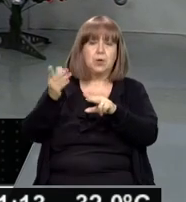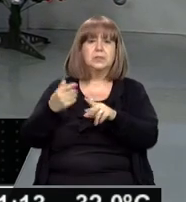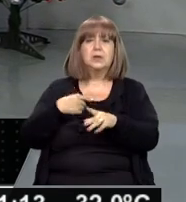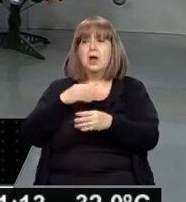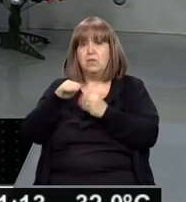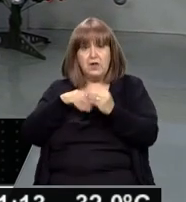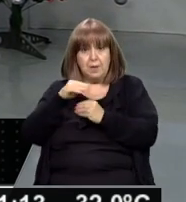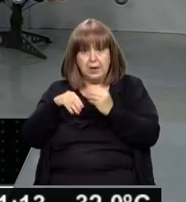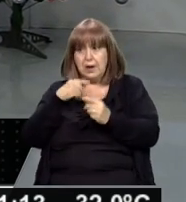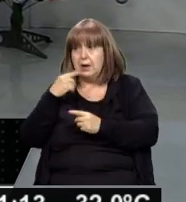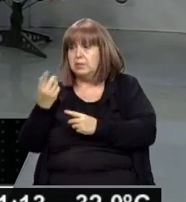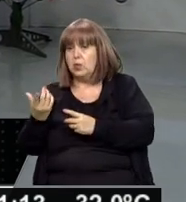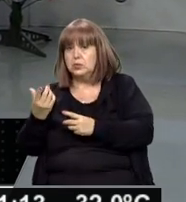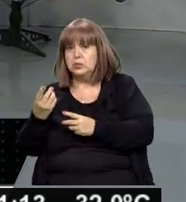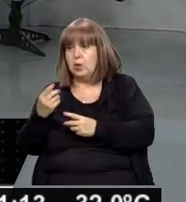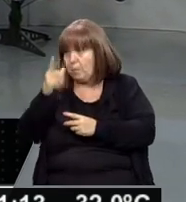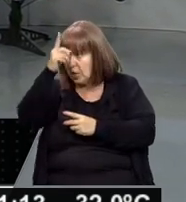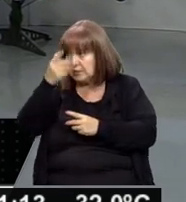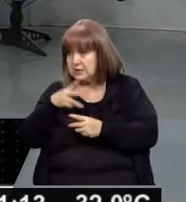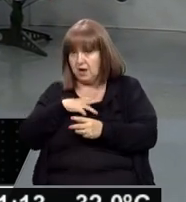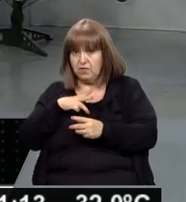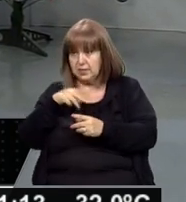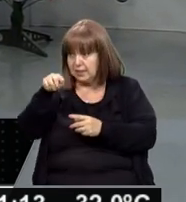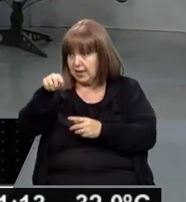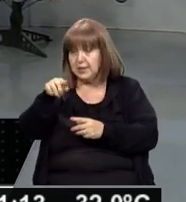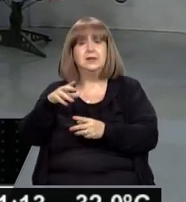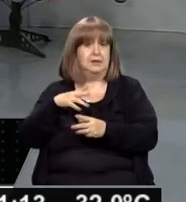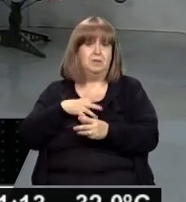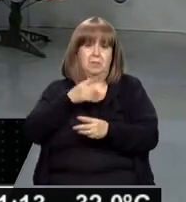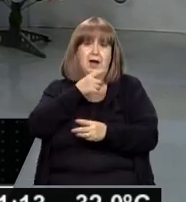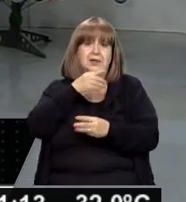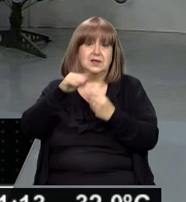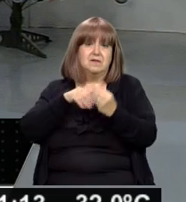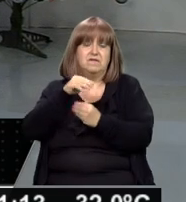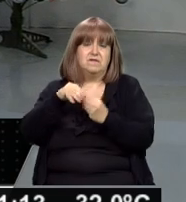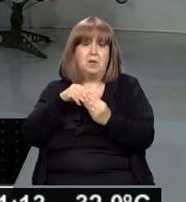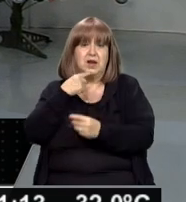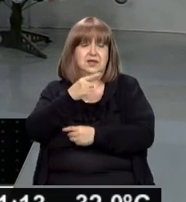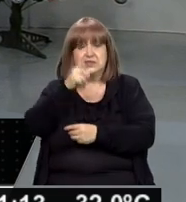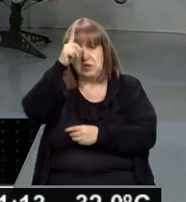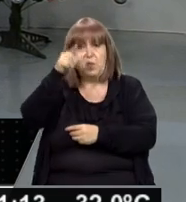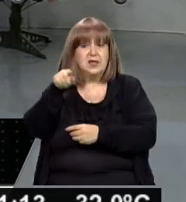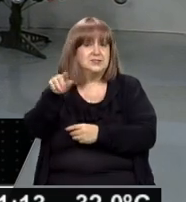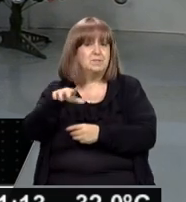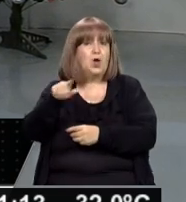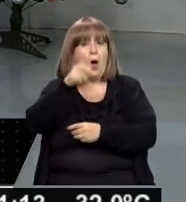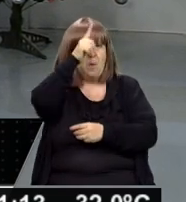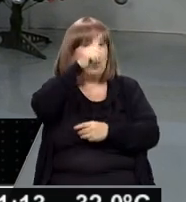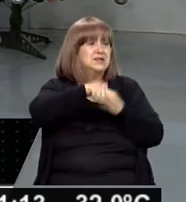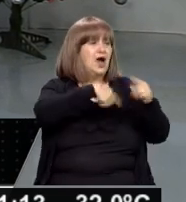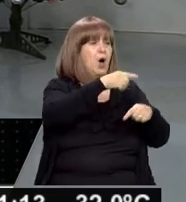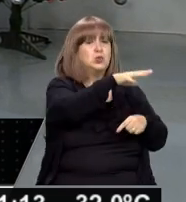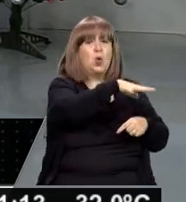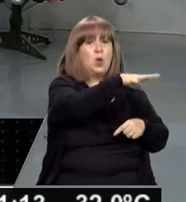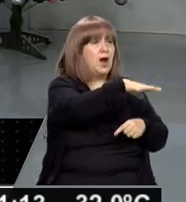al menos ellos consideran que la policía no había rastrillado esa zona. Inclusive ellos han buscado por otros lugares donde tenían